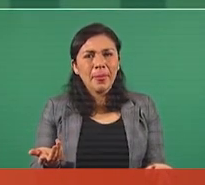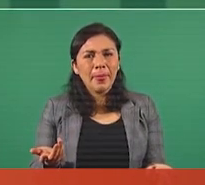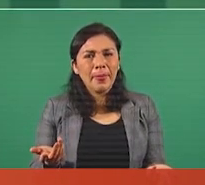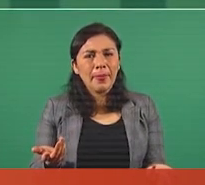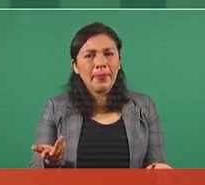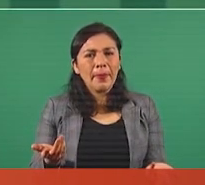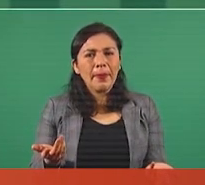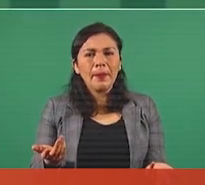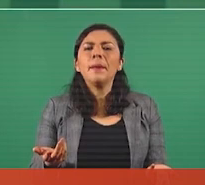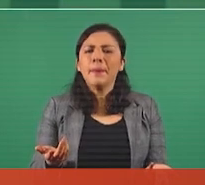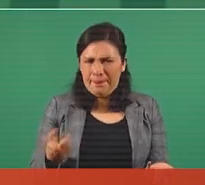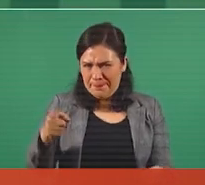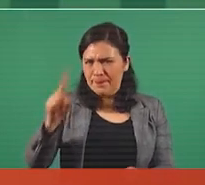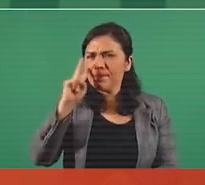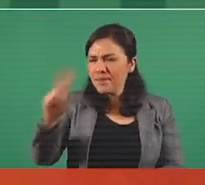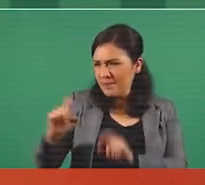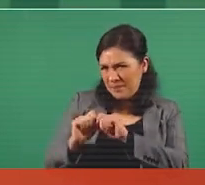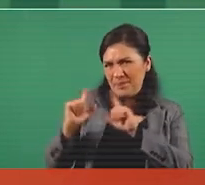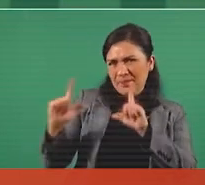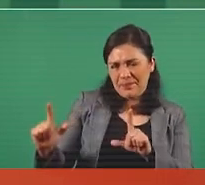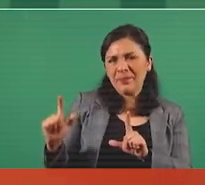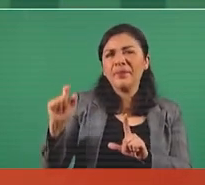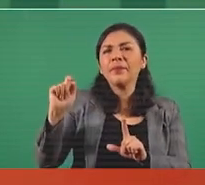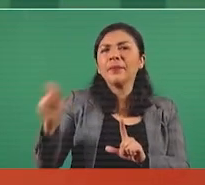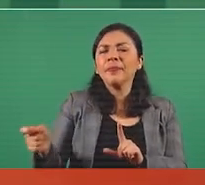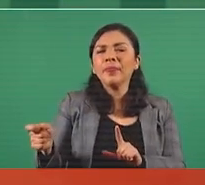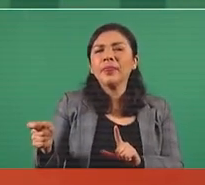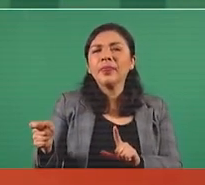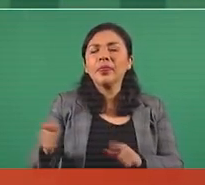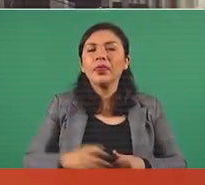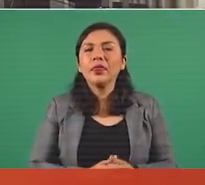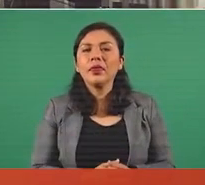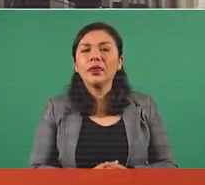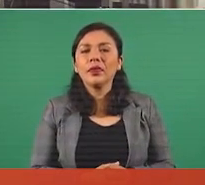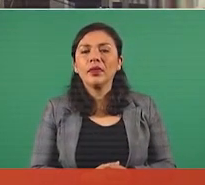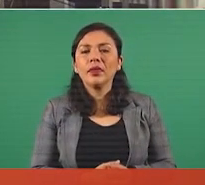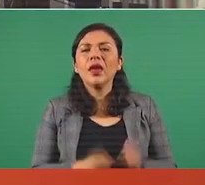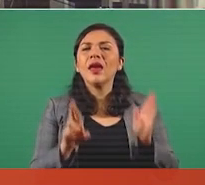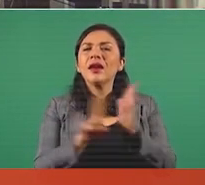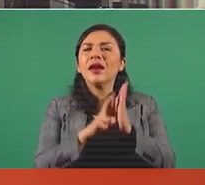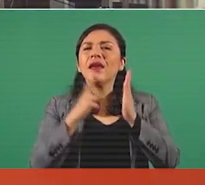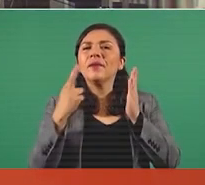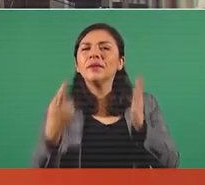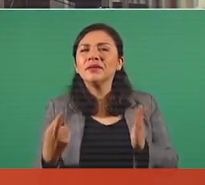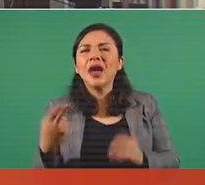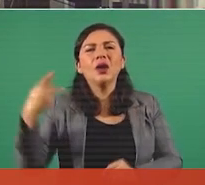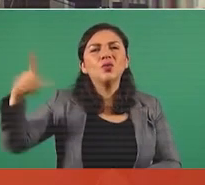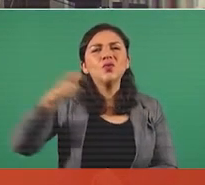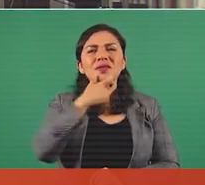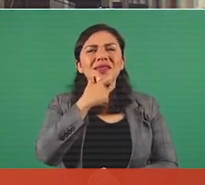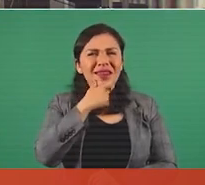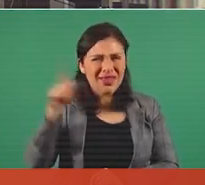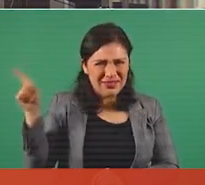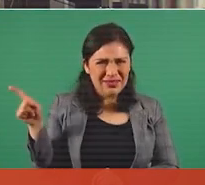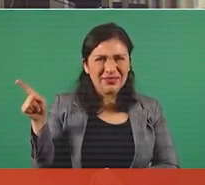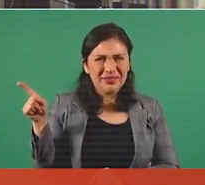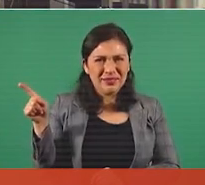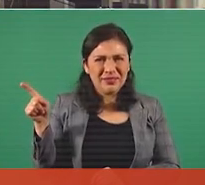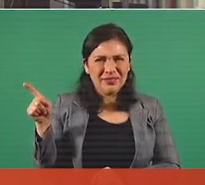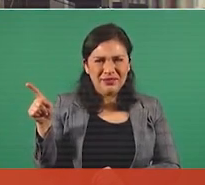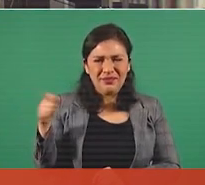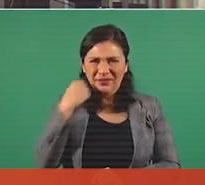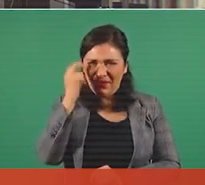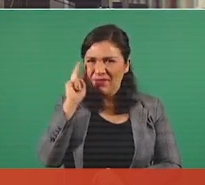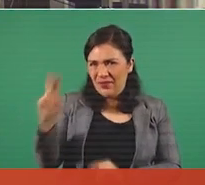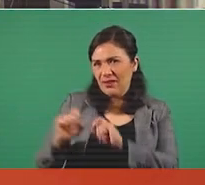¿Por qué no pones lo de la revista inglesa? Sí, pero